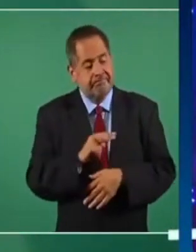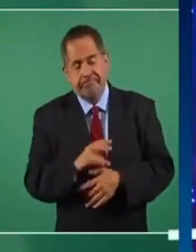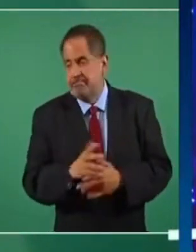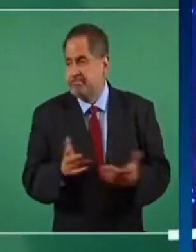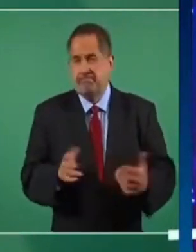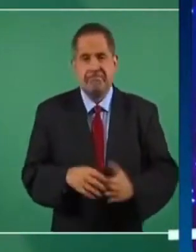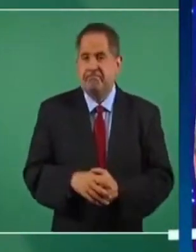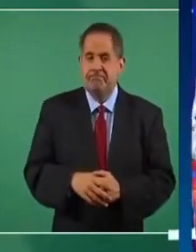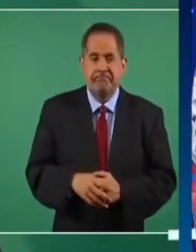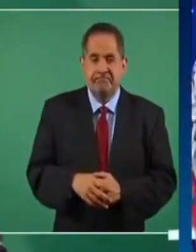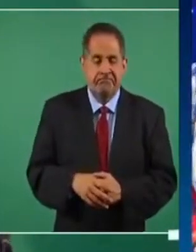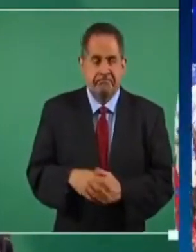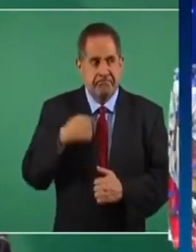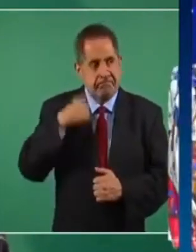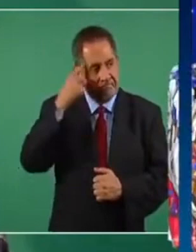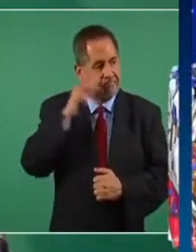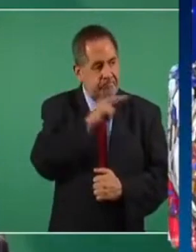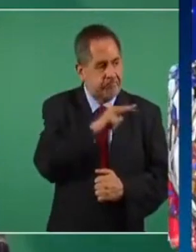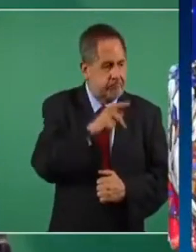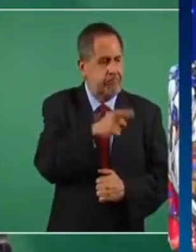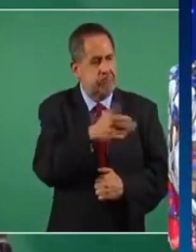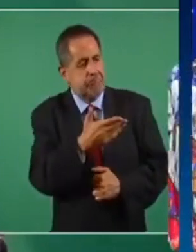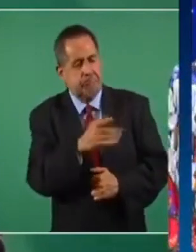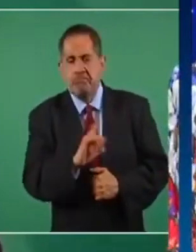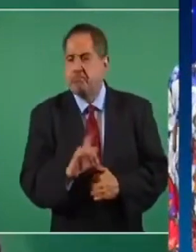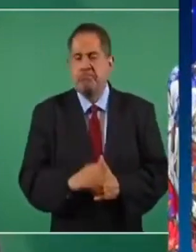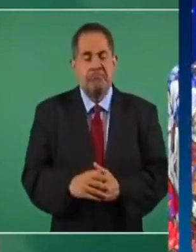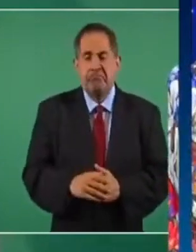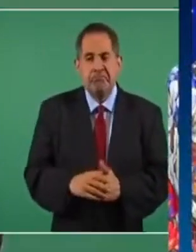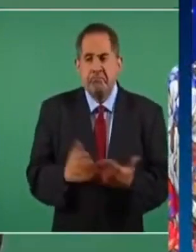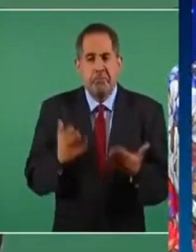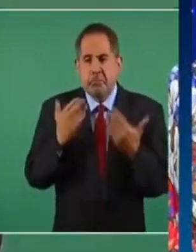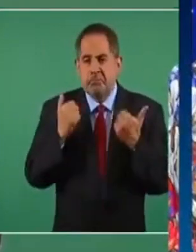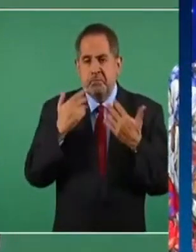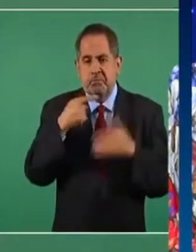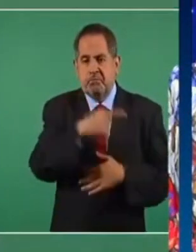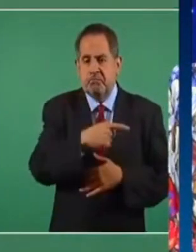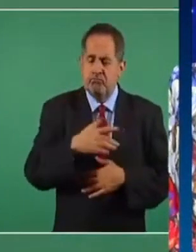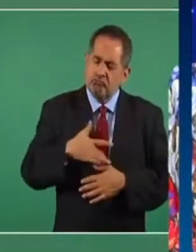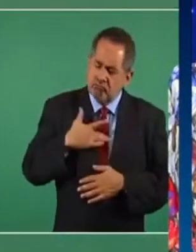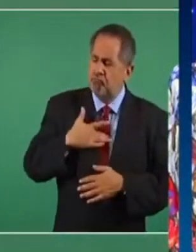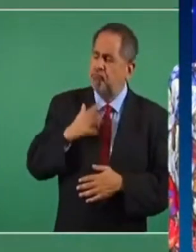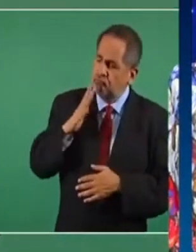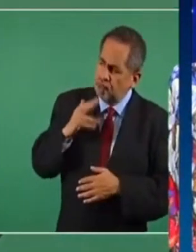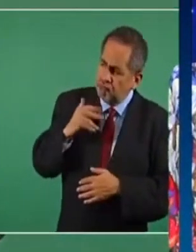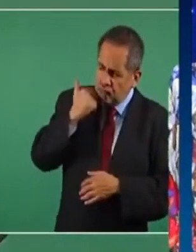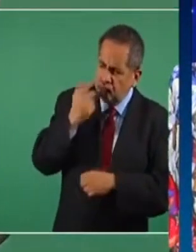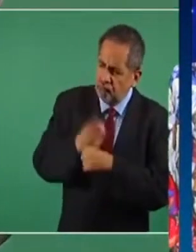corruptos no veo este que haya voluntad